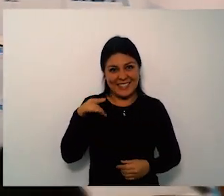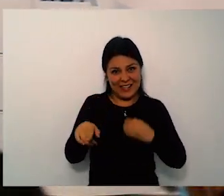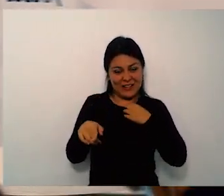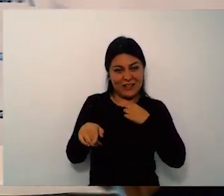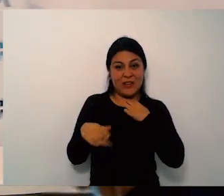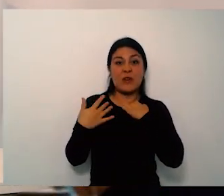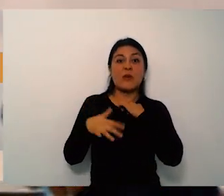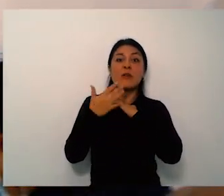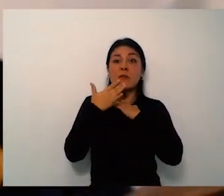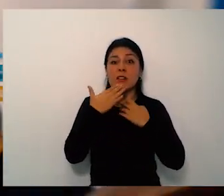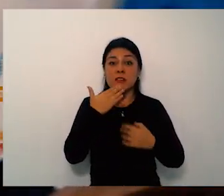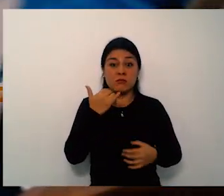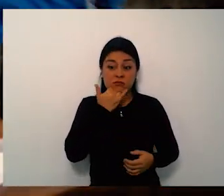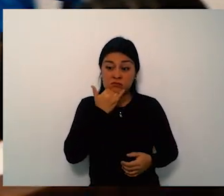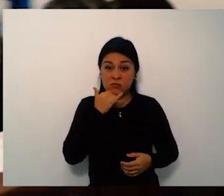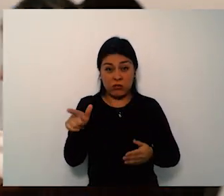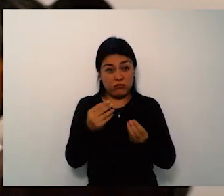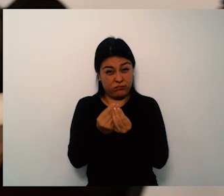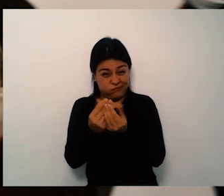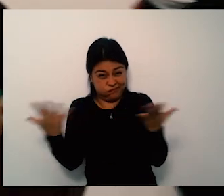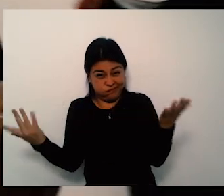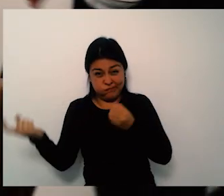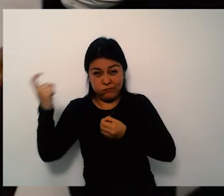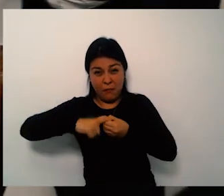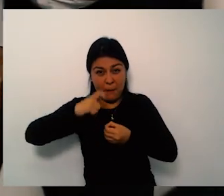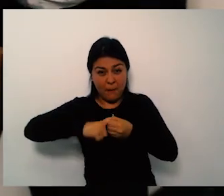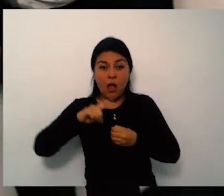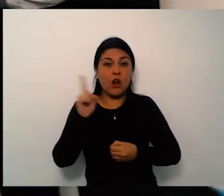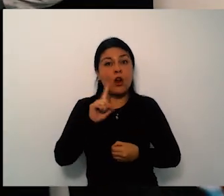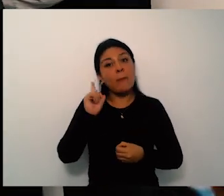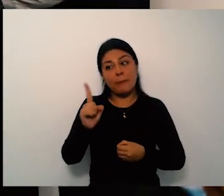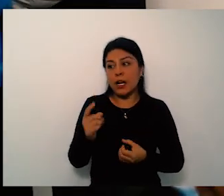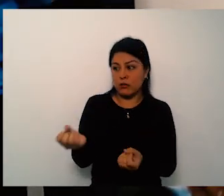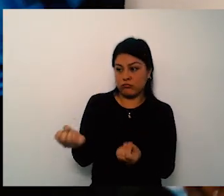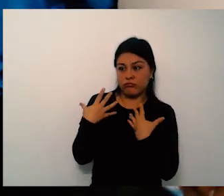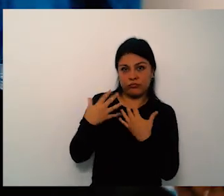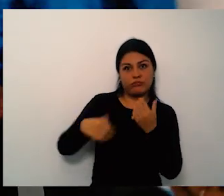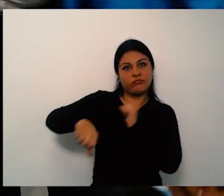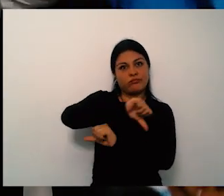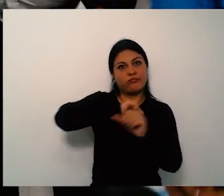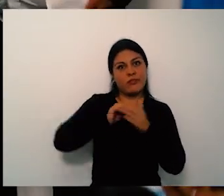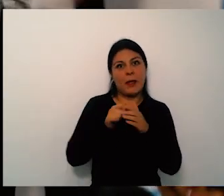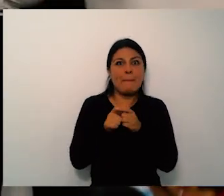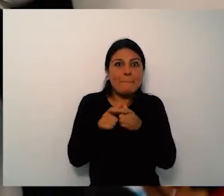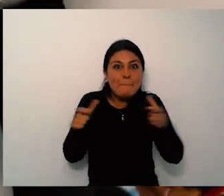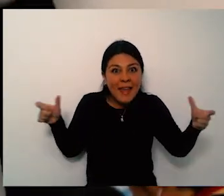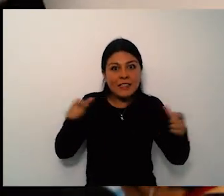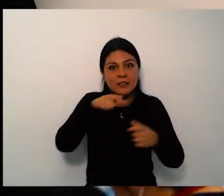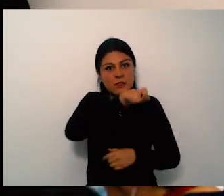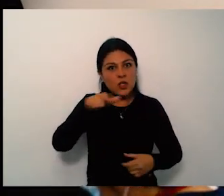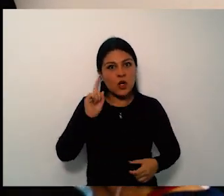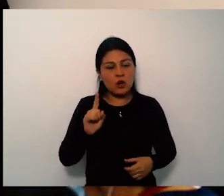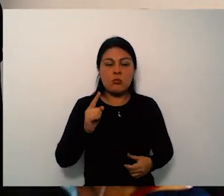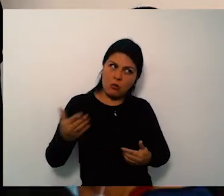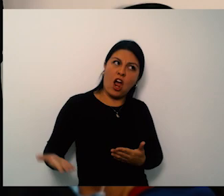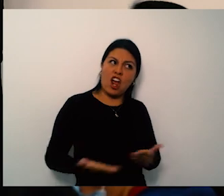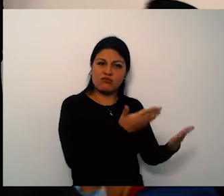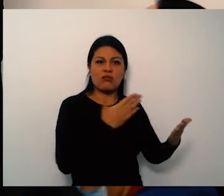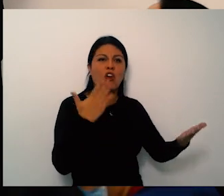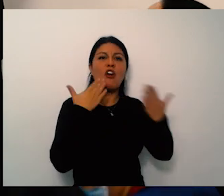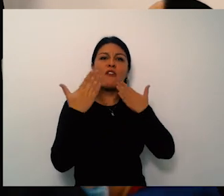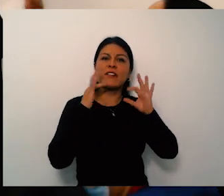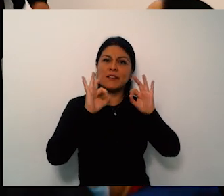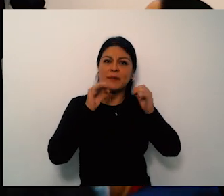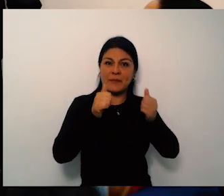sí muy buenos días